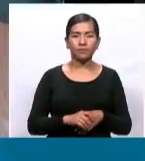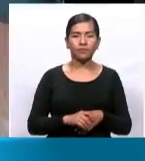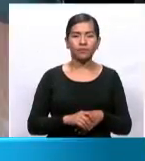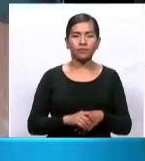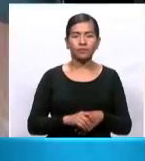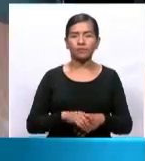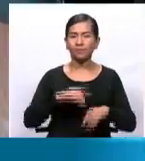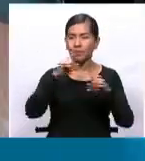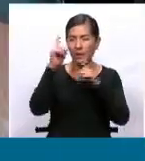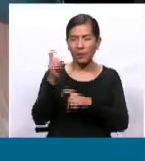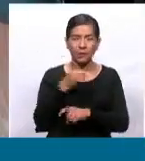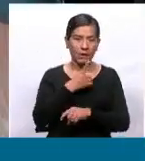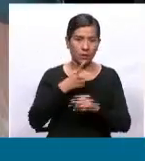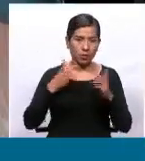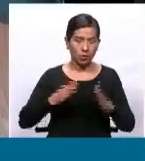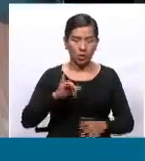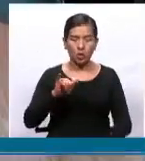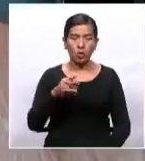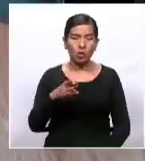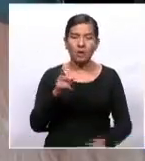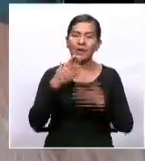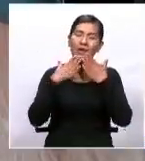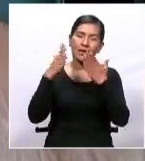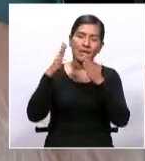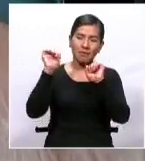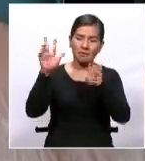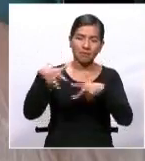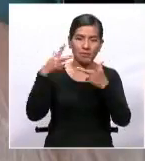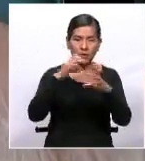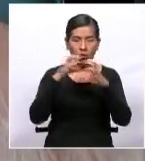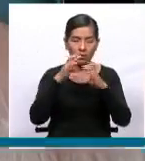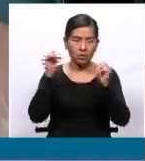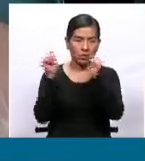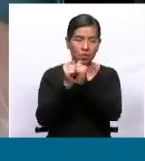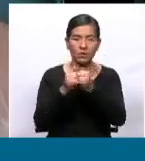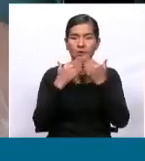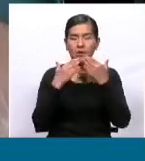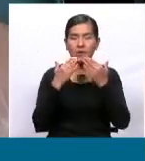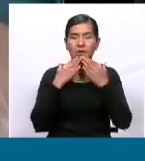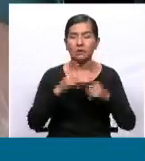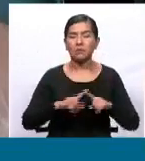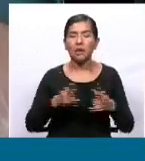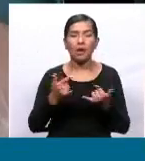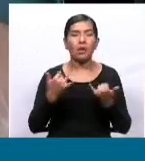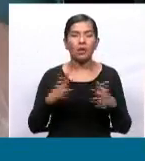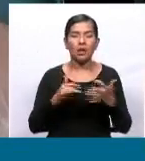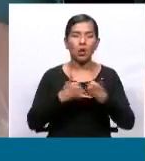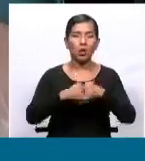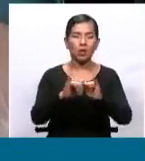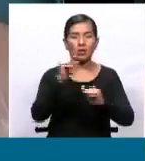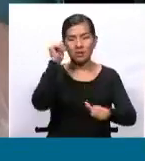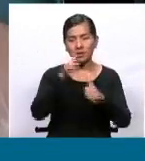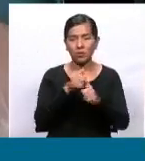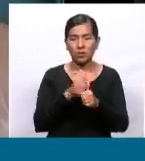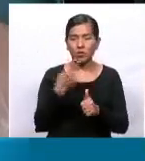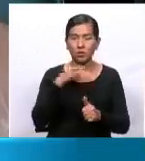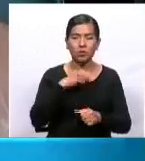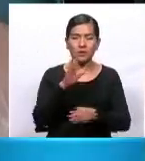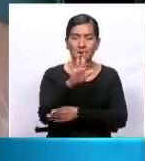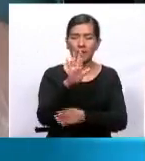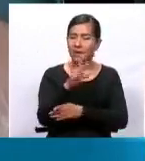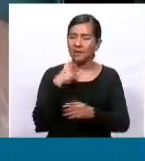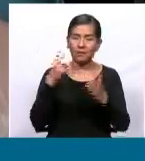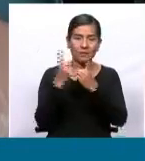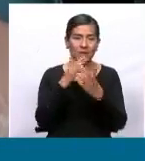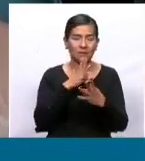Diputado Yucra, ¿cómo está? Buenas noches. Gracias por conversar con nosotros. Esta es una continuación de la entrevista que teníamos hoy a